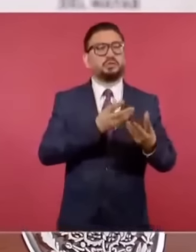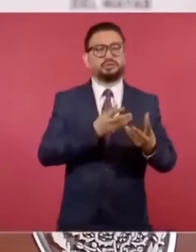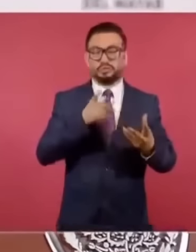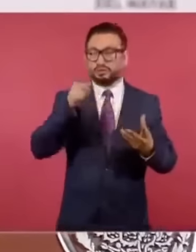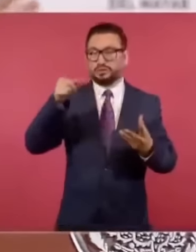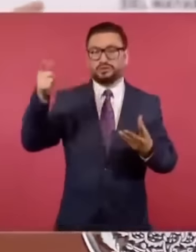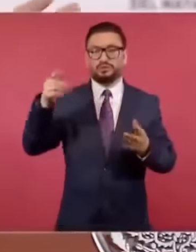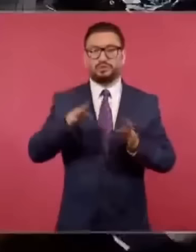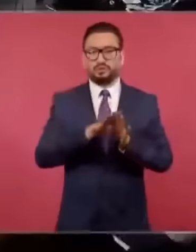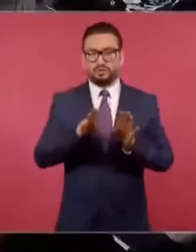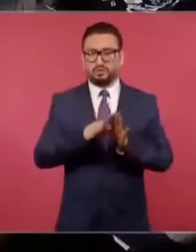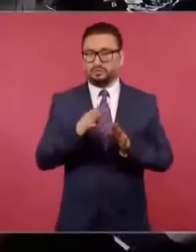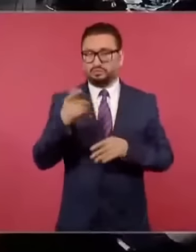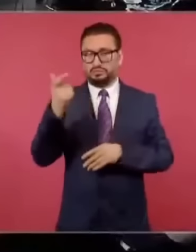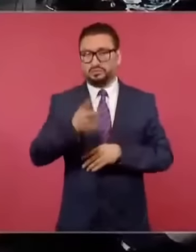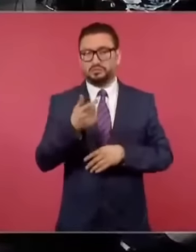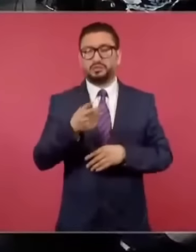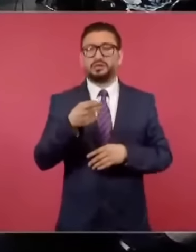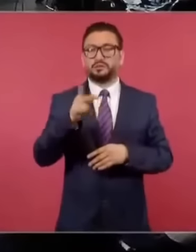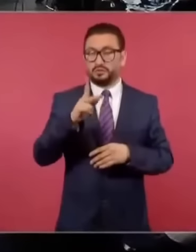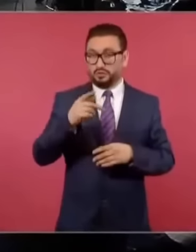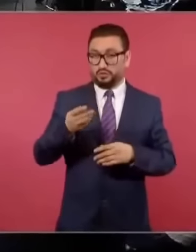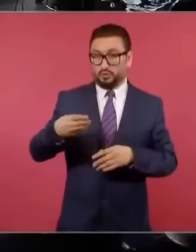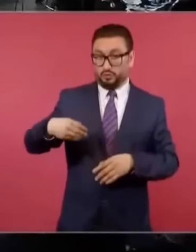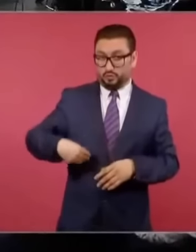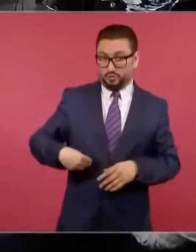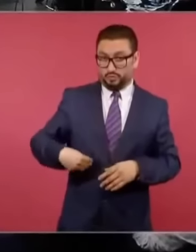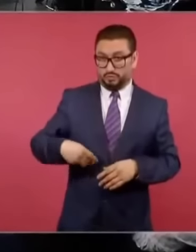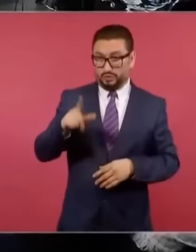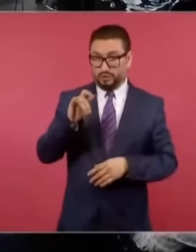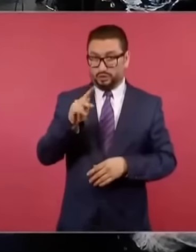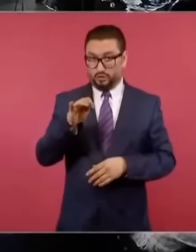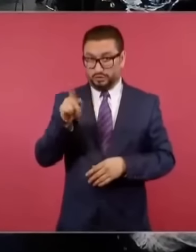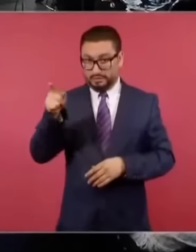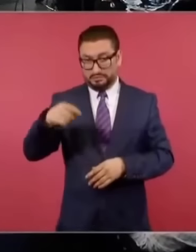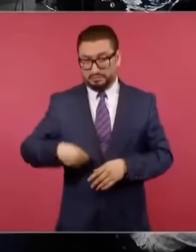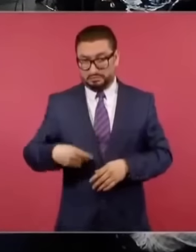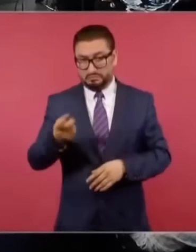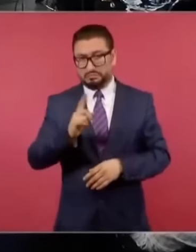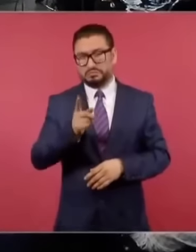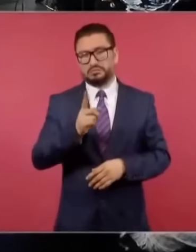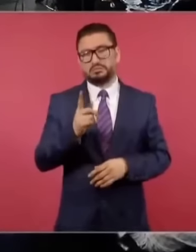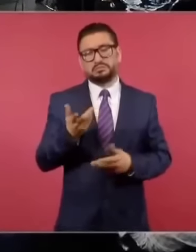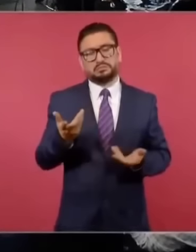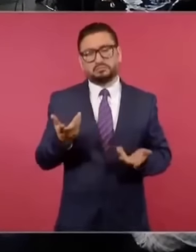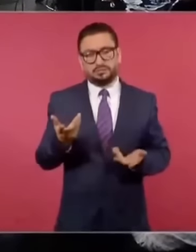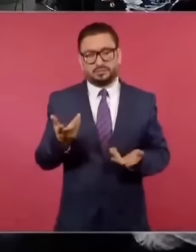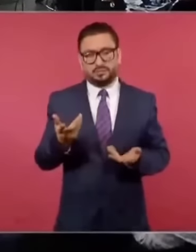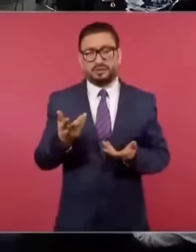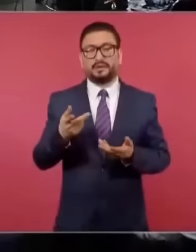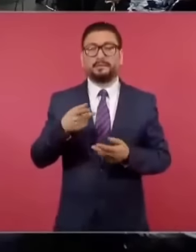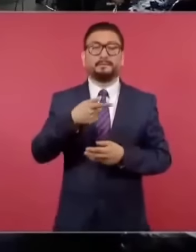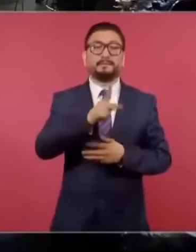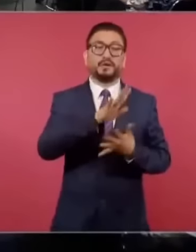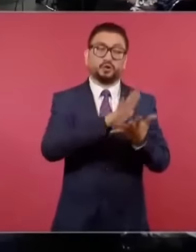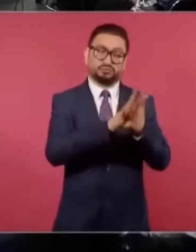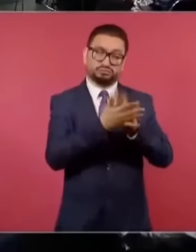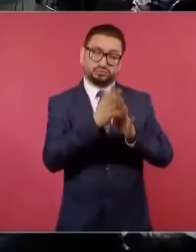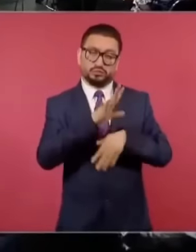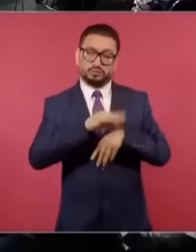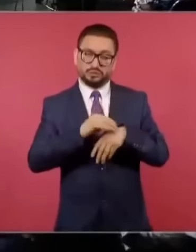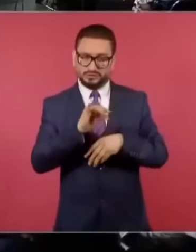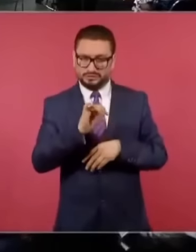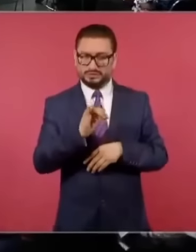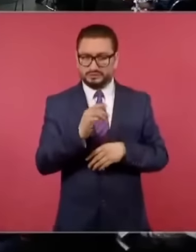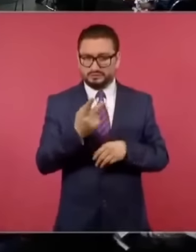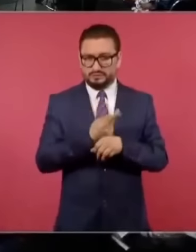no hay que echarle la culpa a Loret o… Es tan cómplice como permitir que le